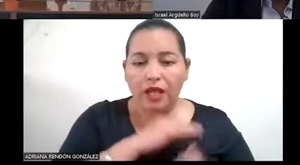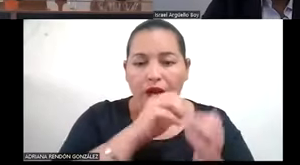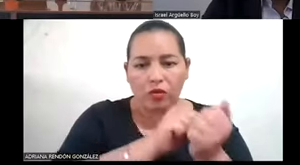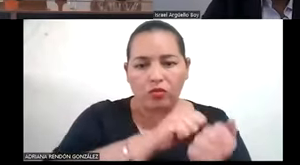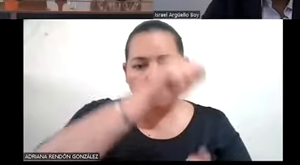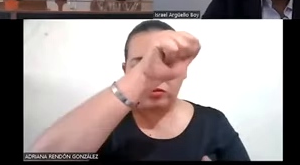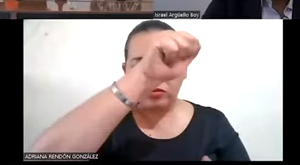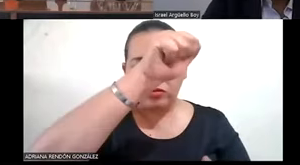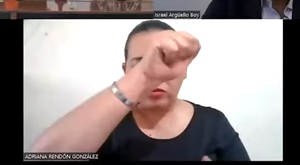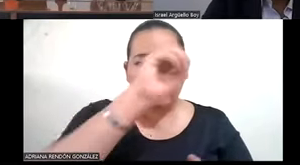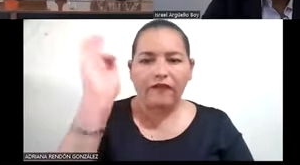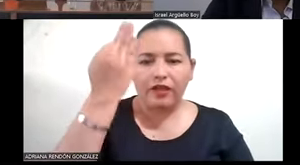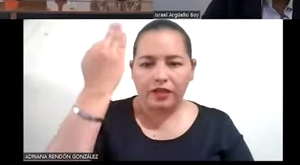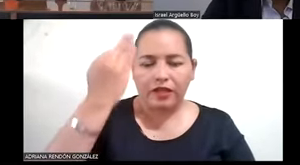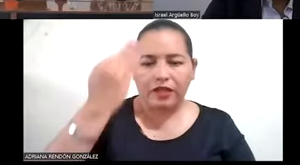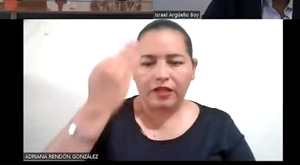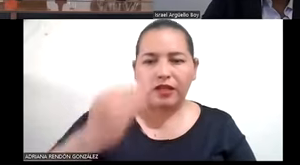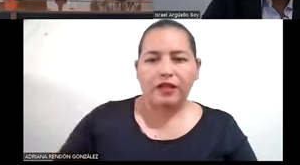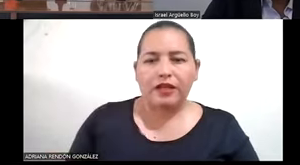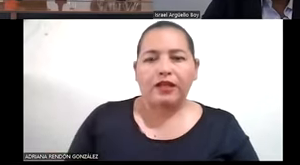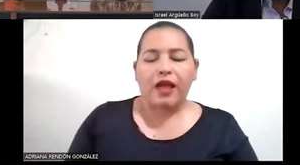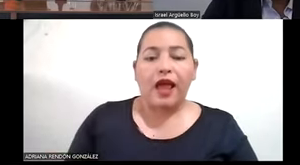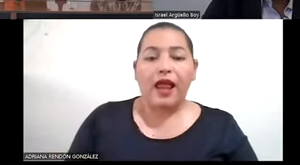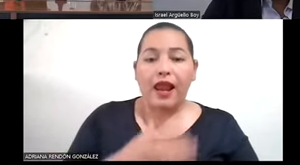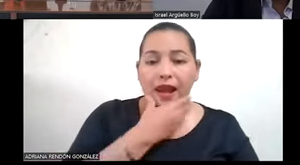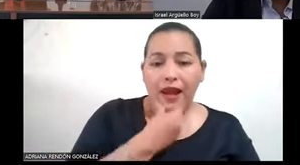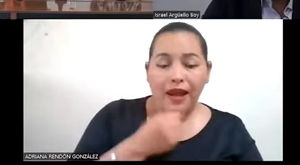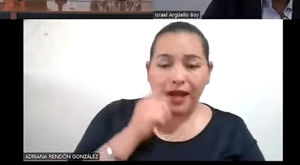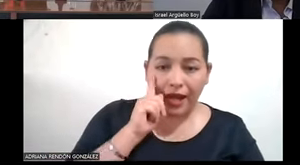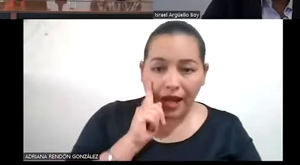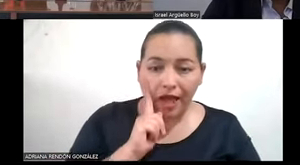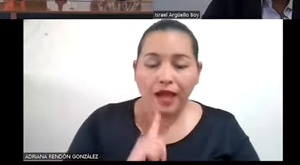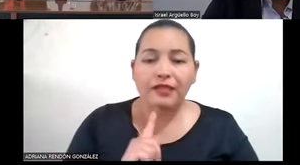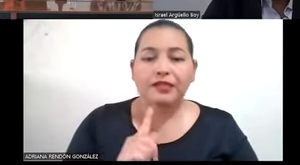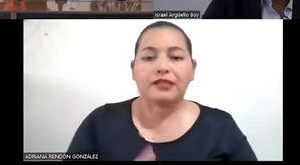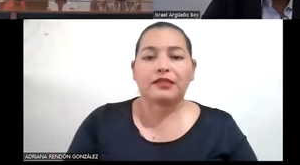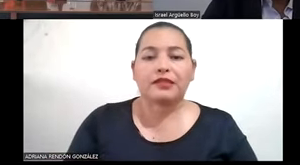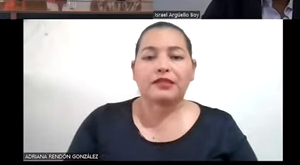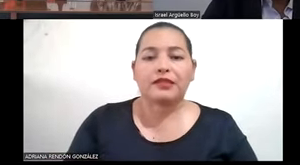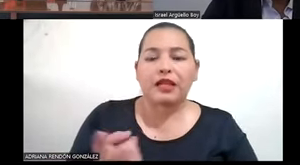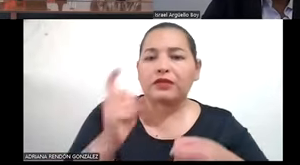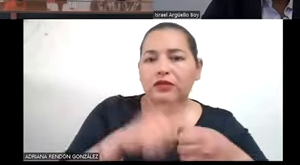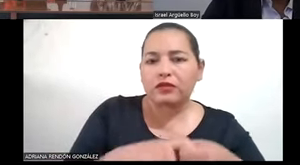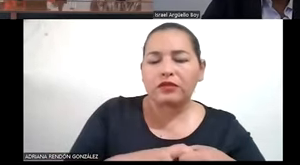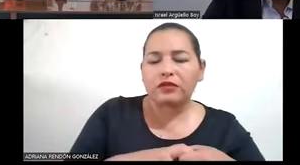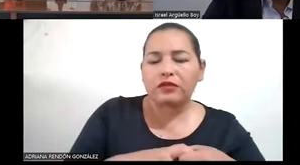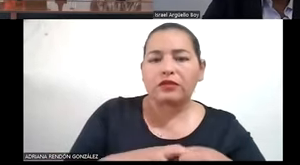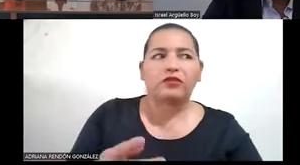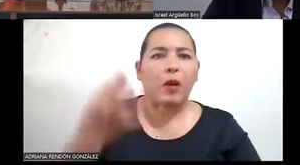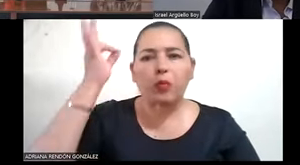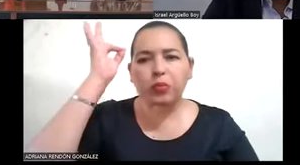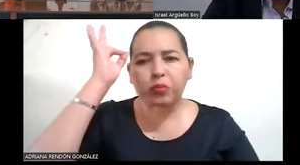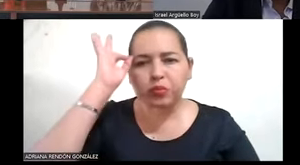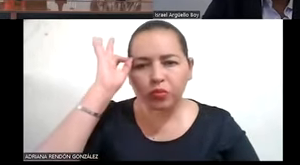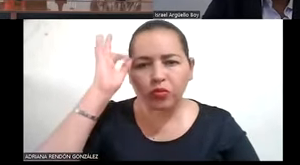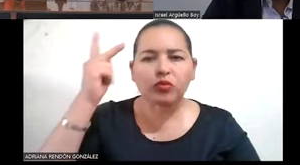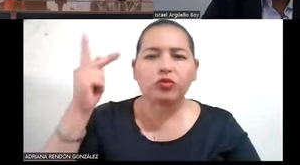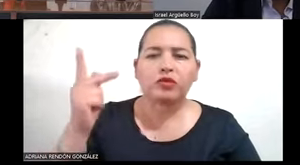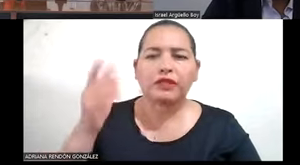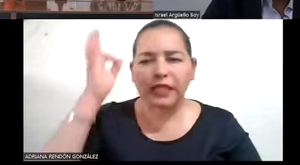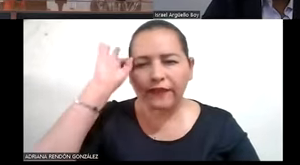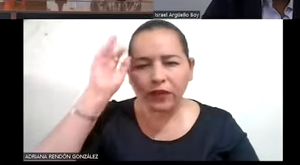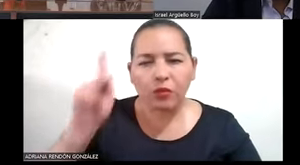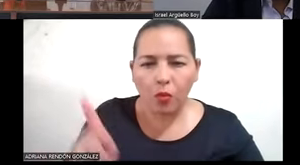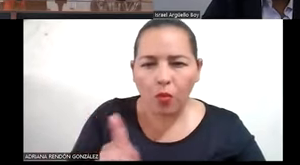Las y los integrantes de las instancias gubernamentales o públicas deben promover, proteger y asegurar